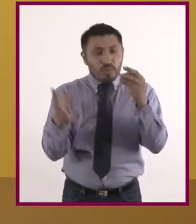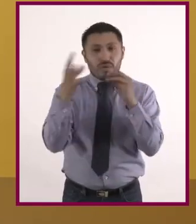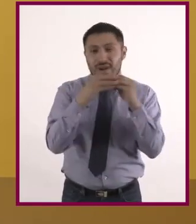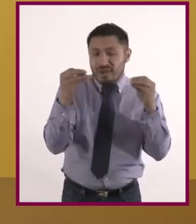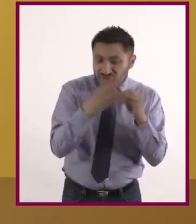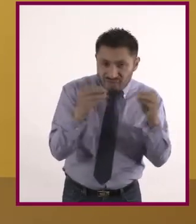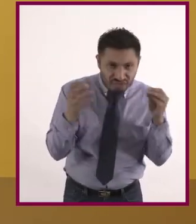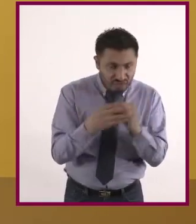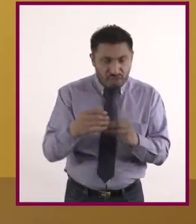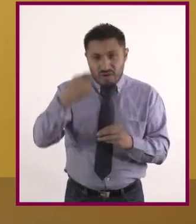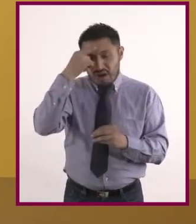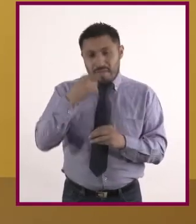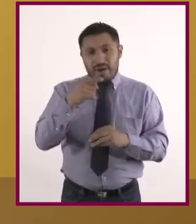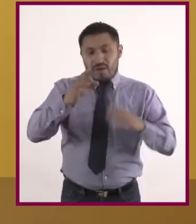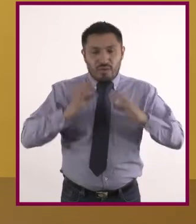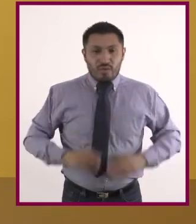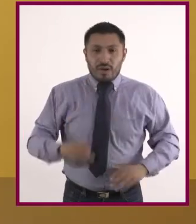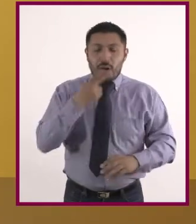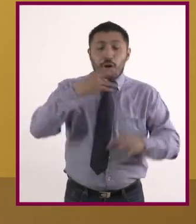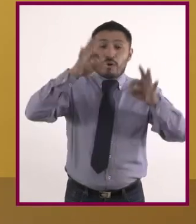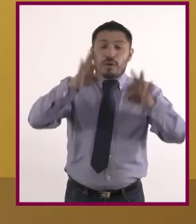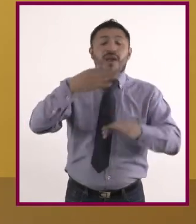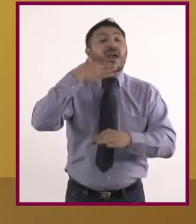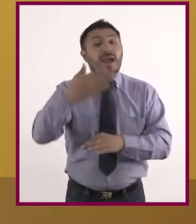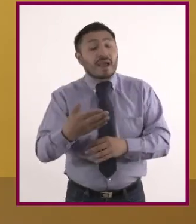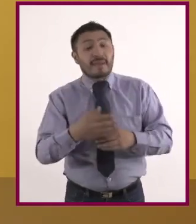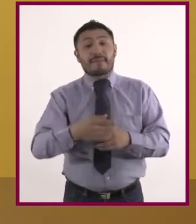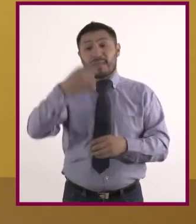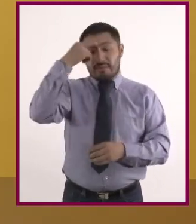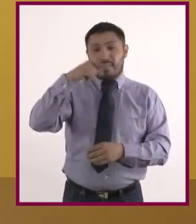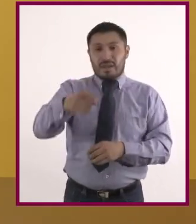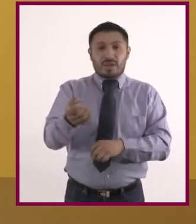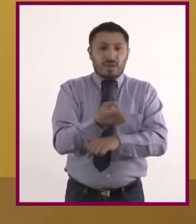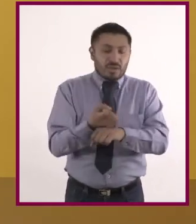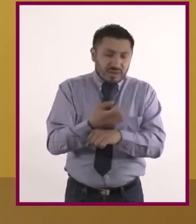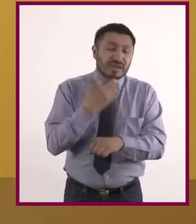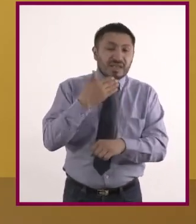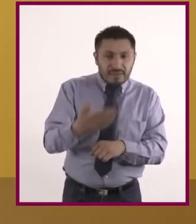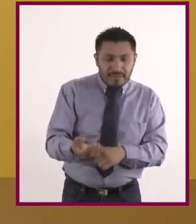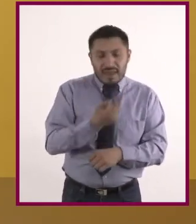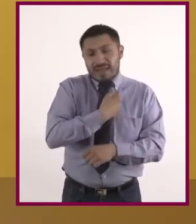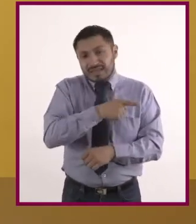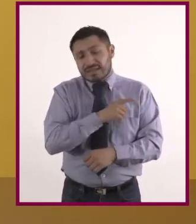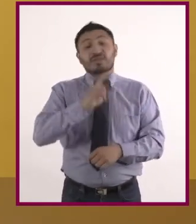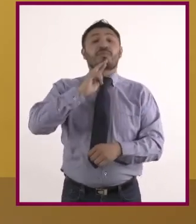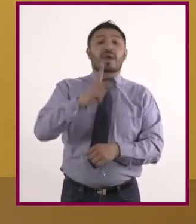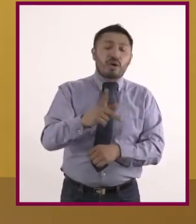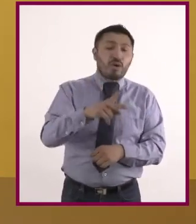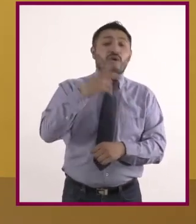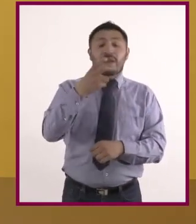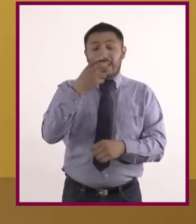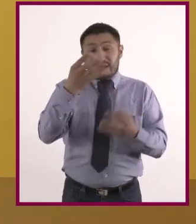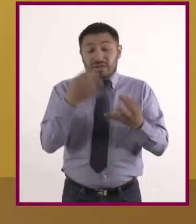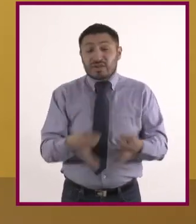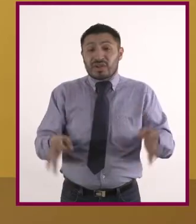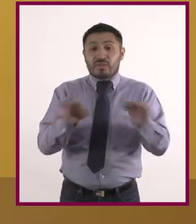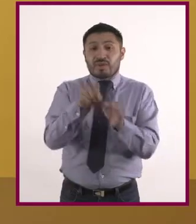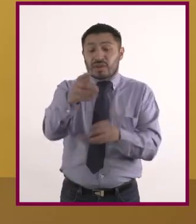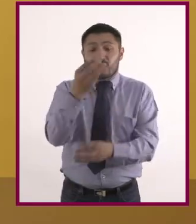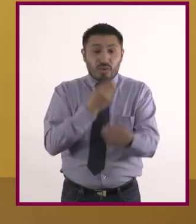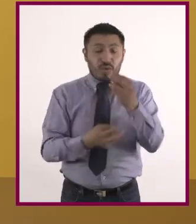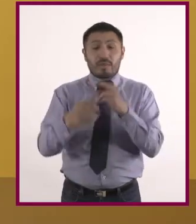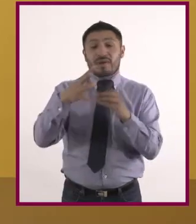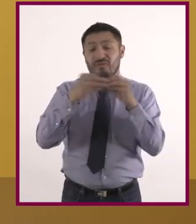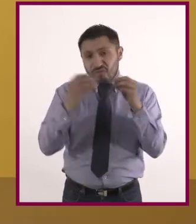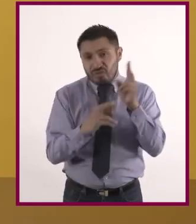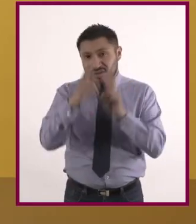la lanina, asparagina, ácido aspartico, ácido glutámico, cisteína, glutamina, glicina, prolina,